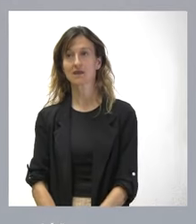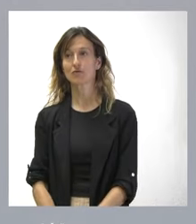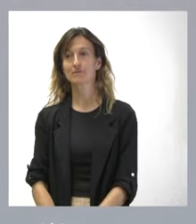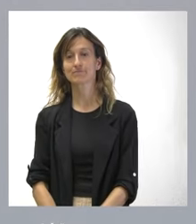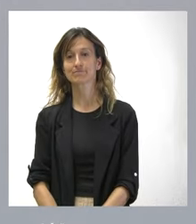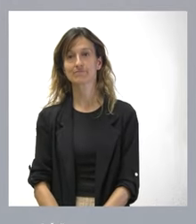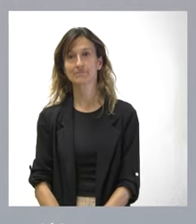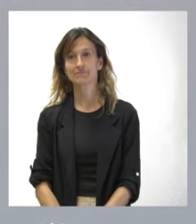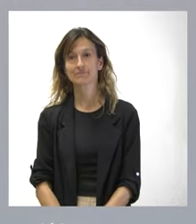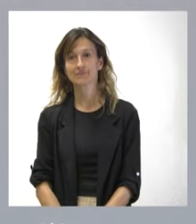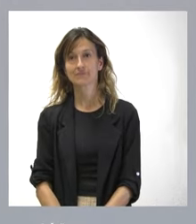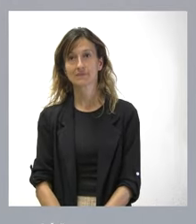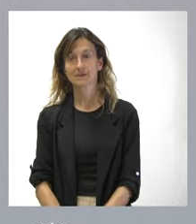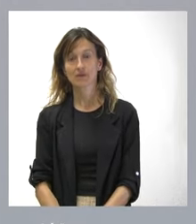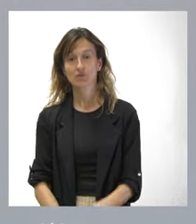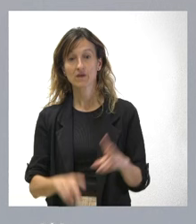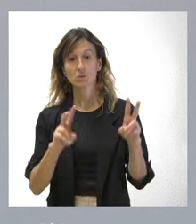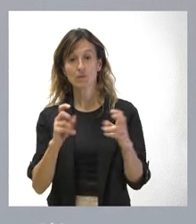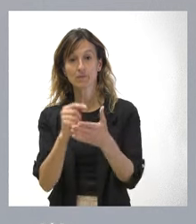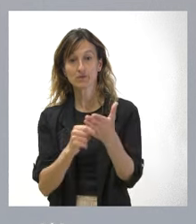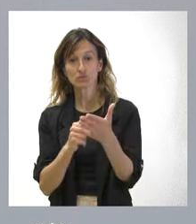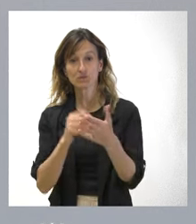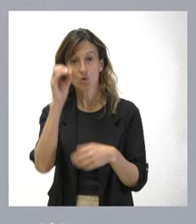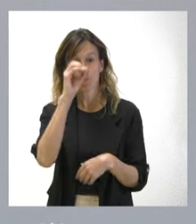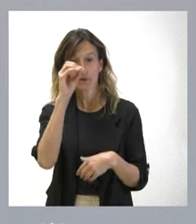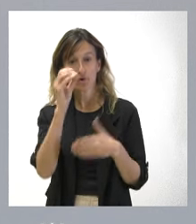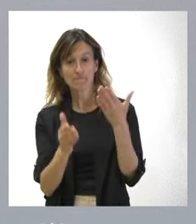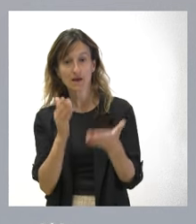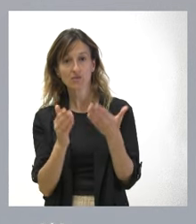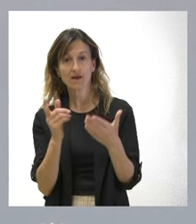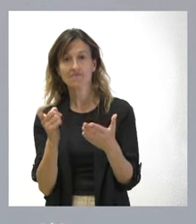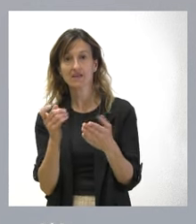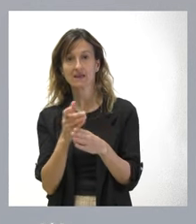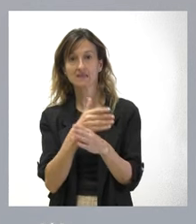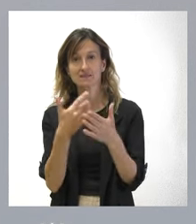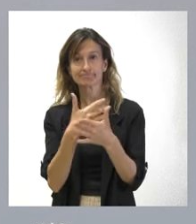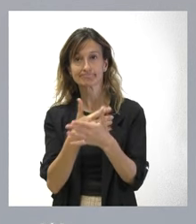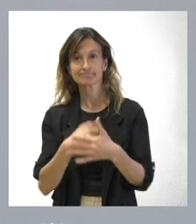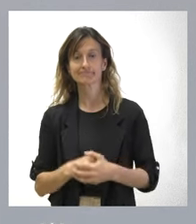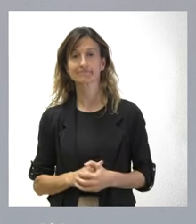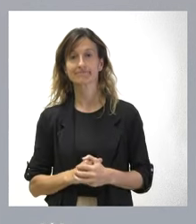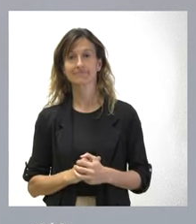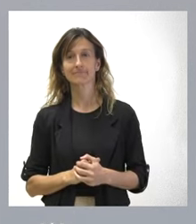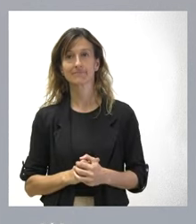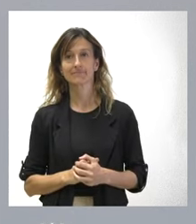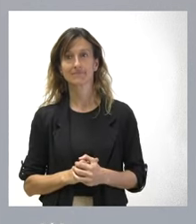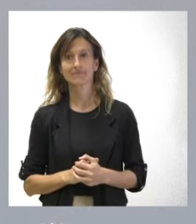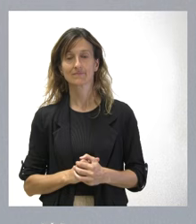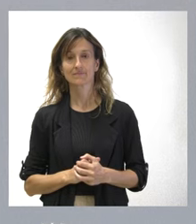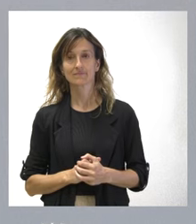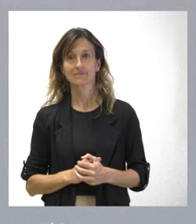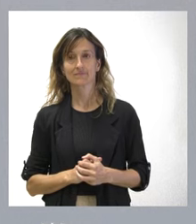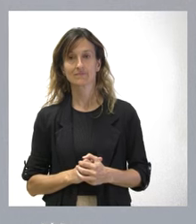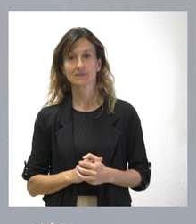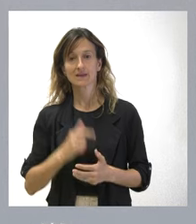valorar los nuevos presupuestos, lógicamente, pues tendríamos que conocerlos y tendríamos que saber